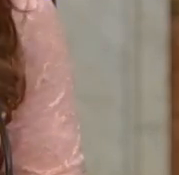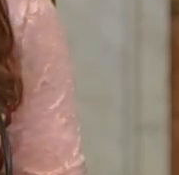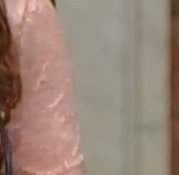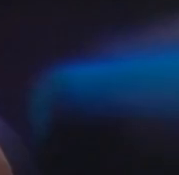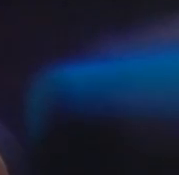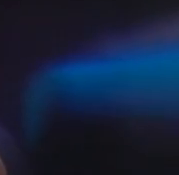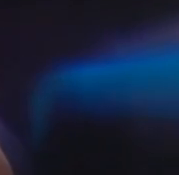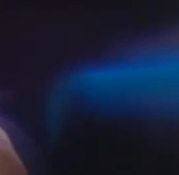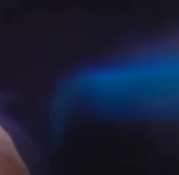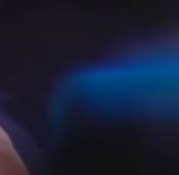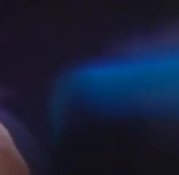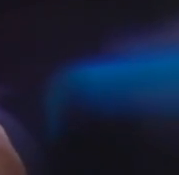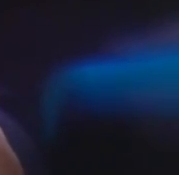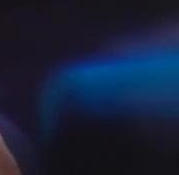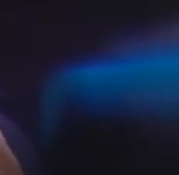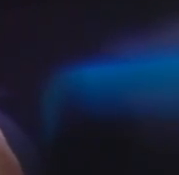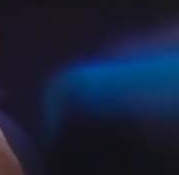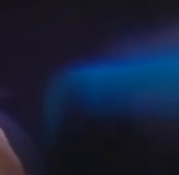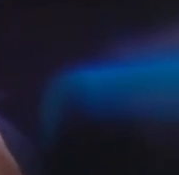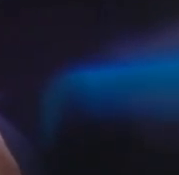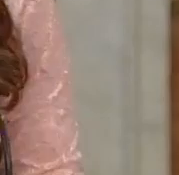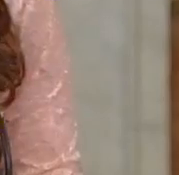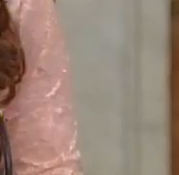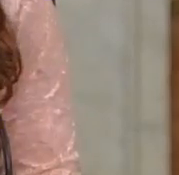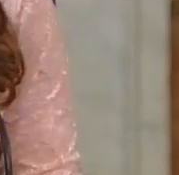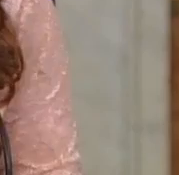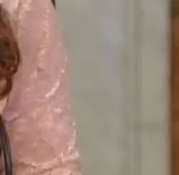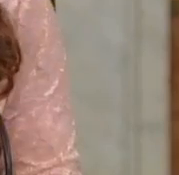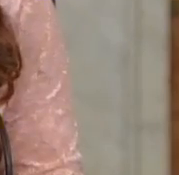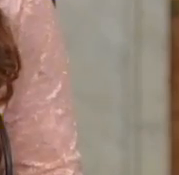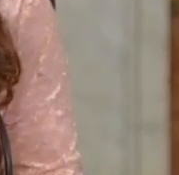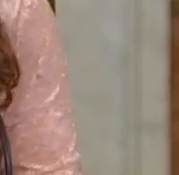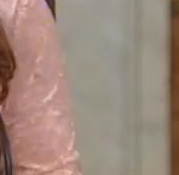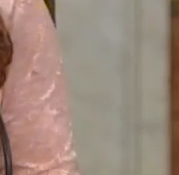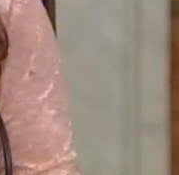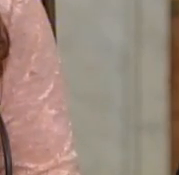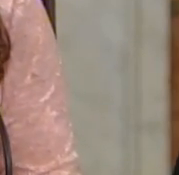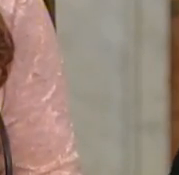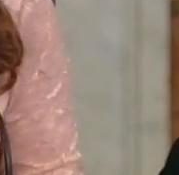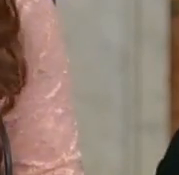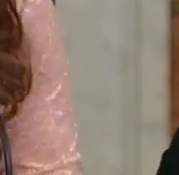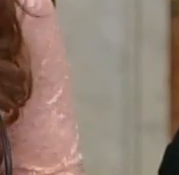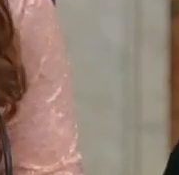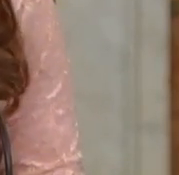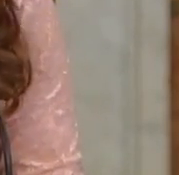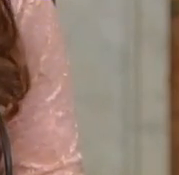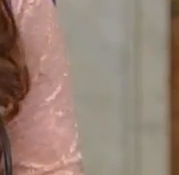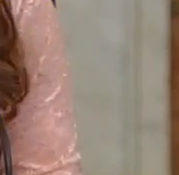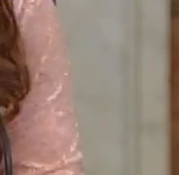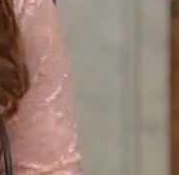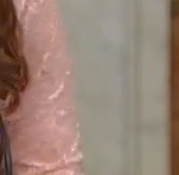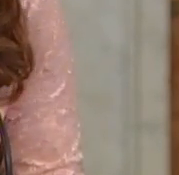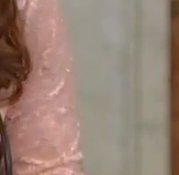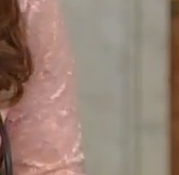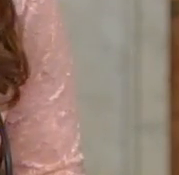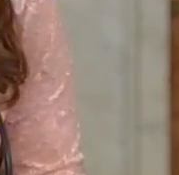de la división de poderes. Este congreso sancionó hace años con amplísima mayoría una